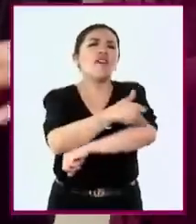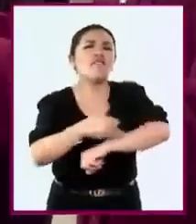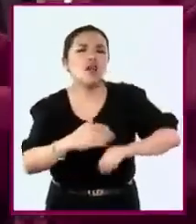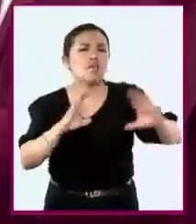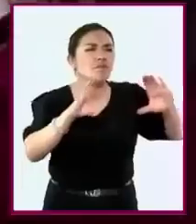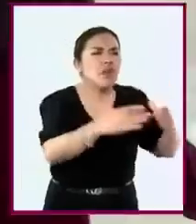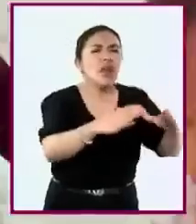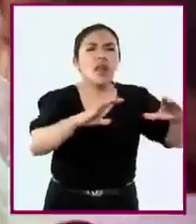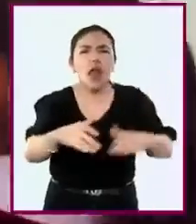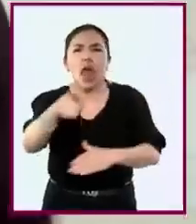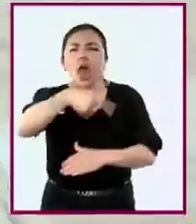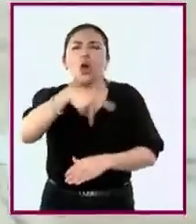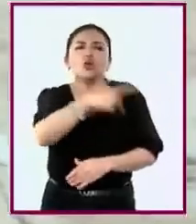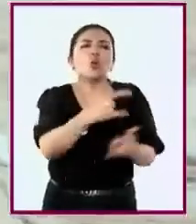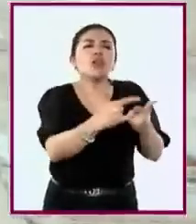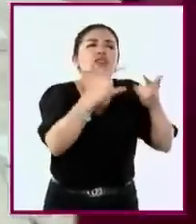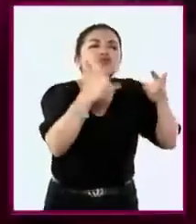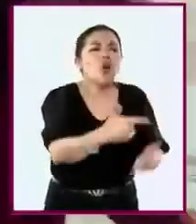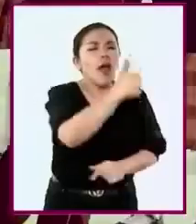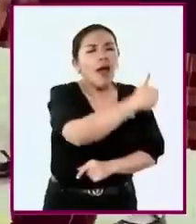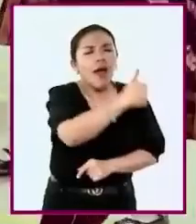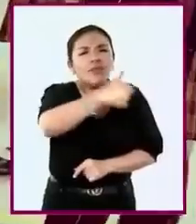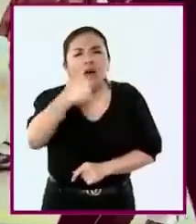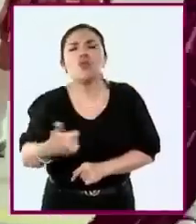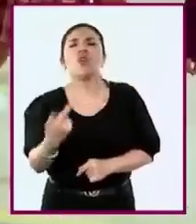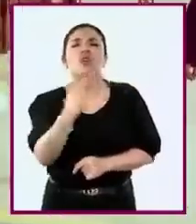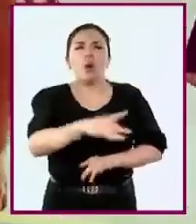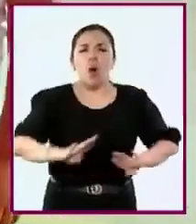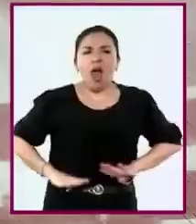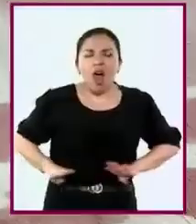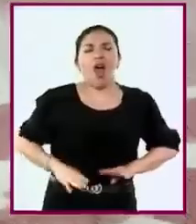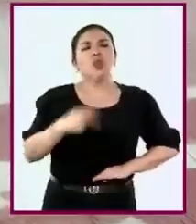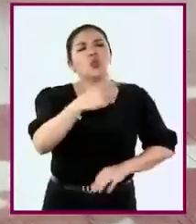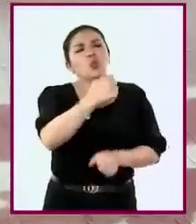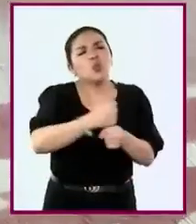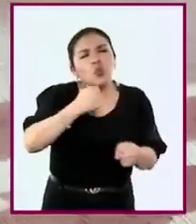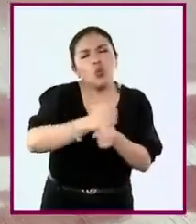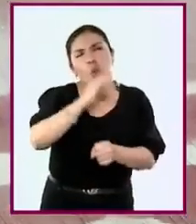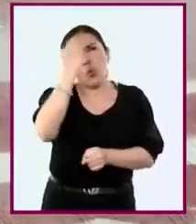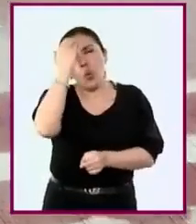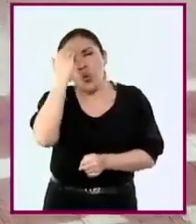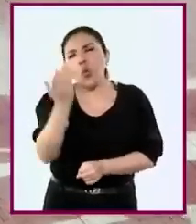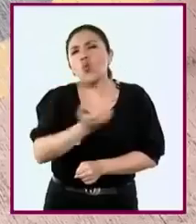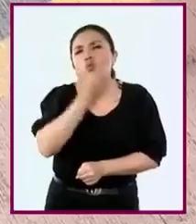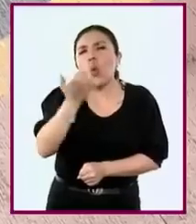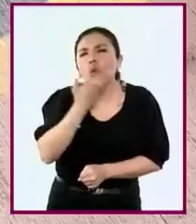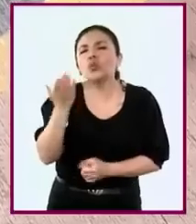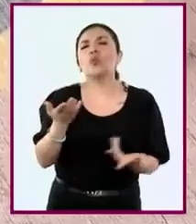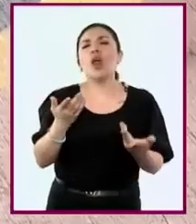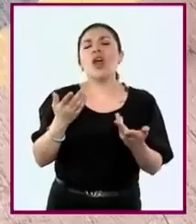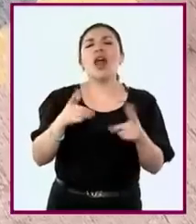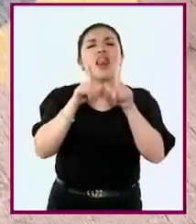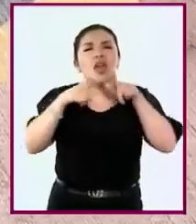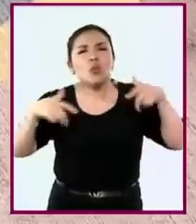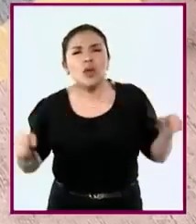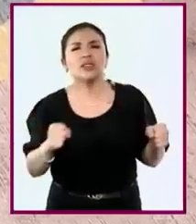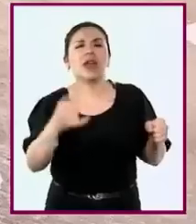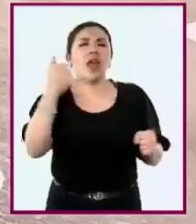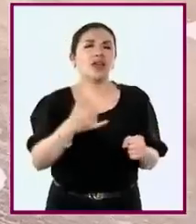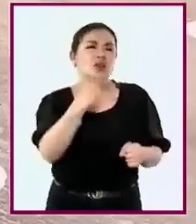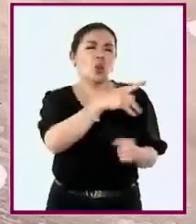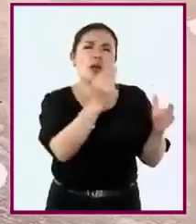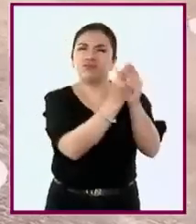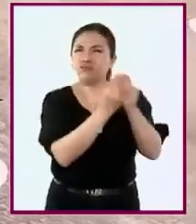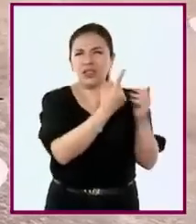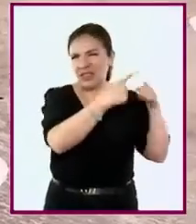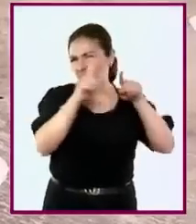familias que tienen múltiples historias, formas de ser, prácticas, saberes, expresiones lingüísticas y